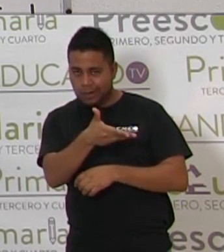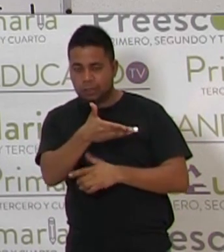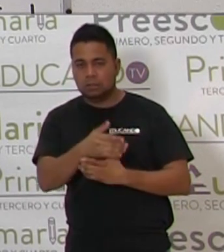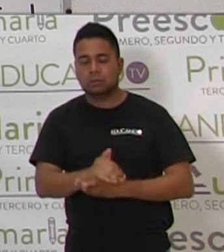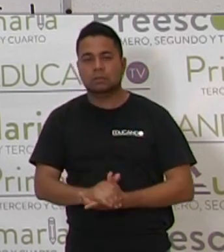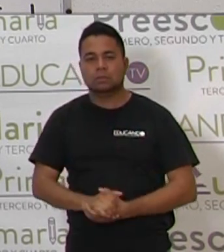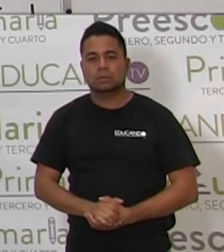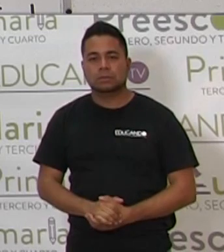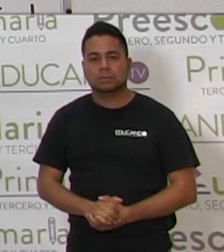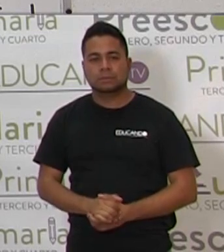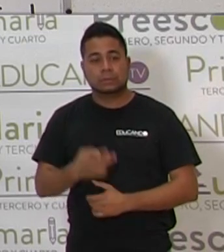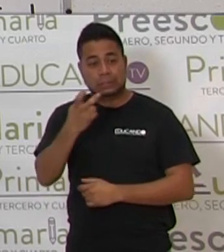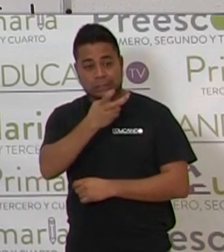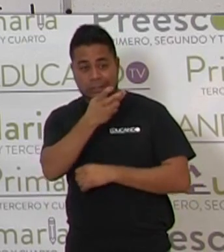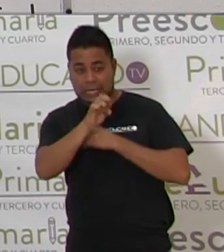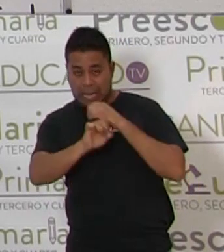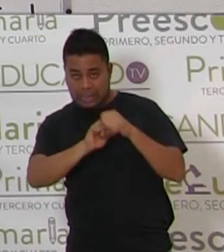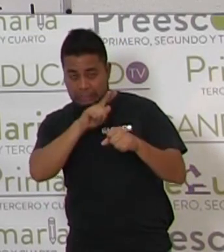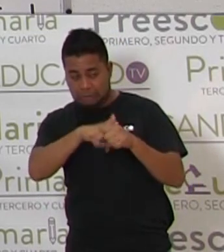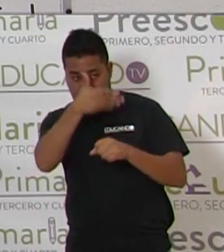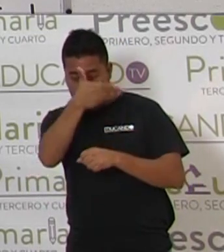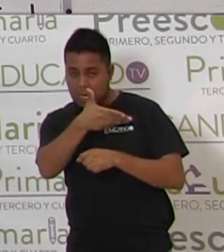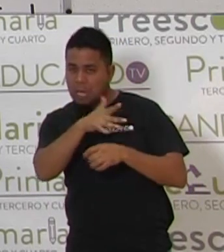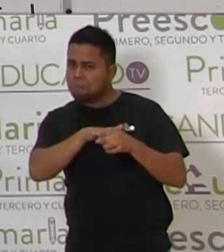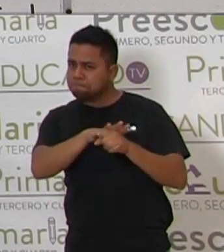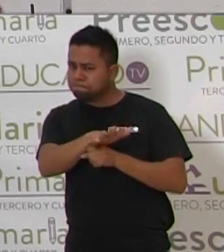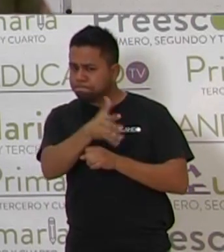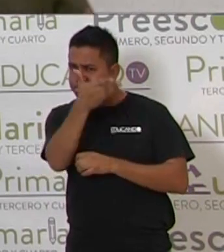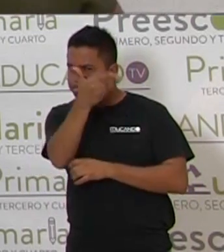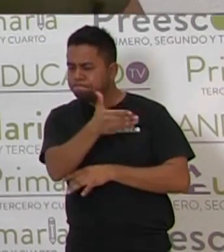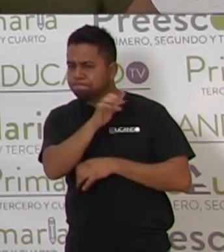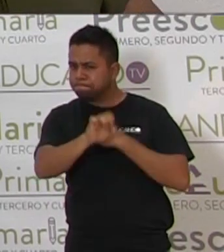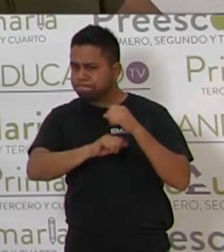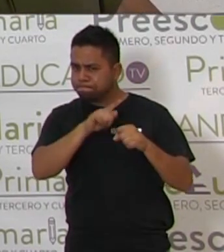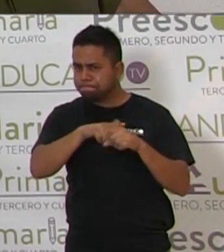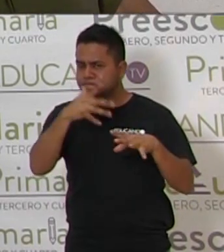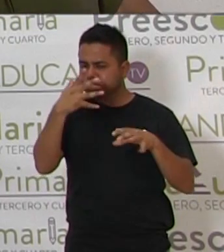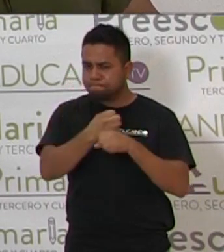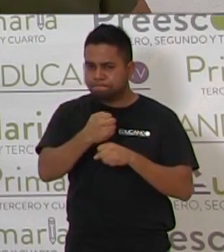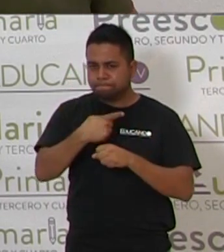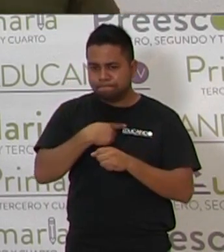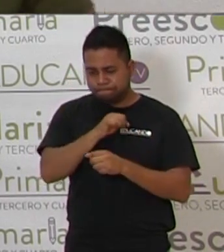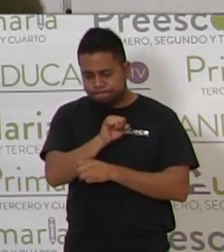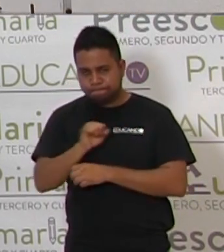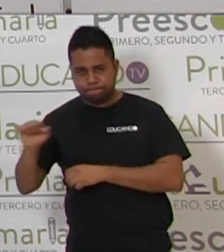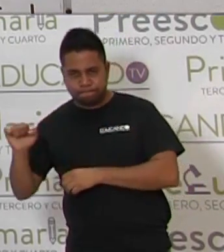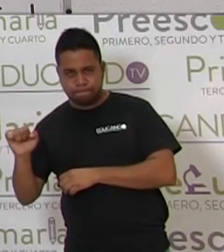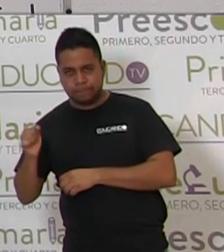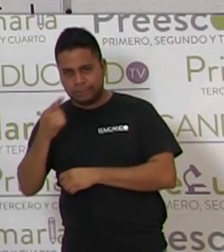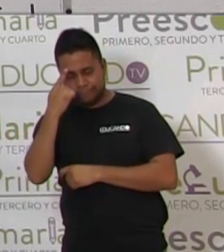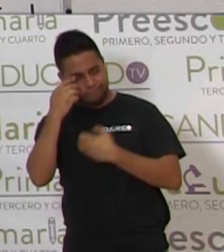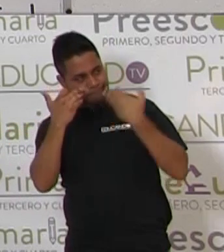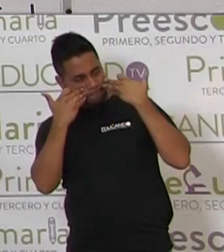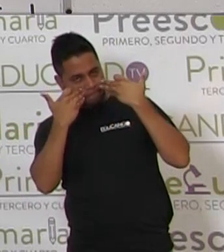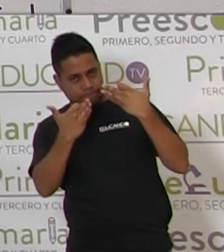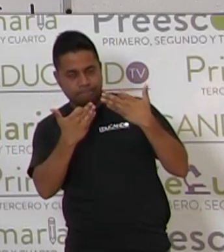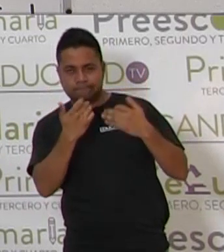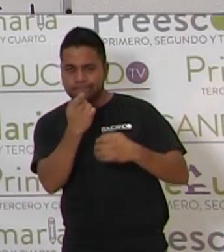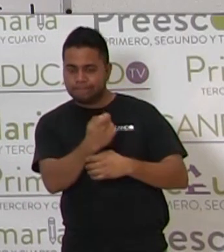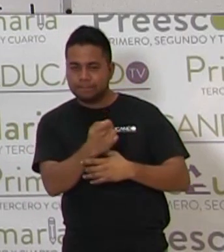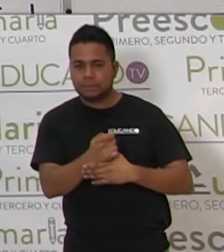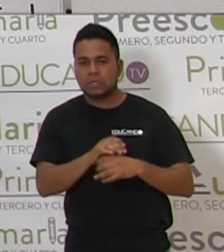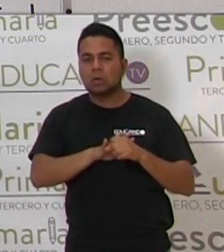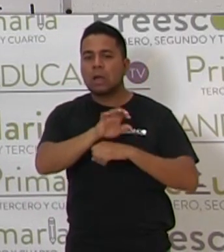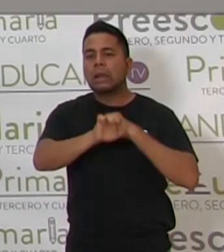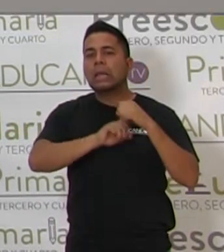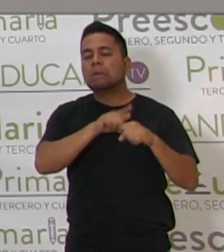Este animal, ¿qué animal dijimos que es? Me voy a poner acá que no me vea para que no se den copia. ¿Qué animal es?